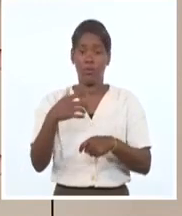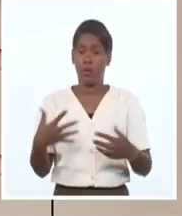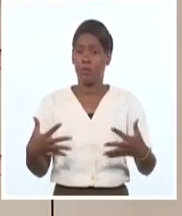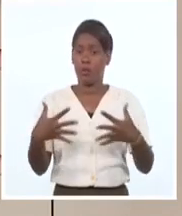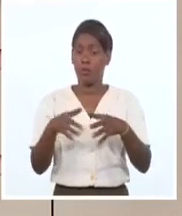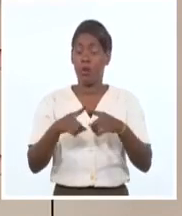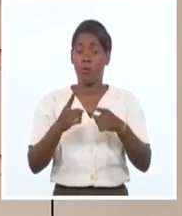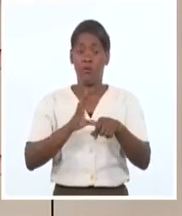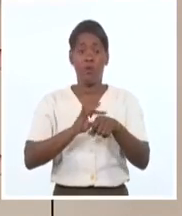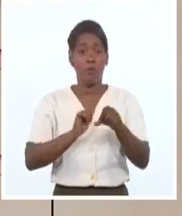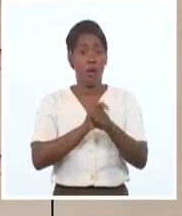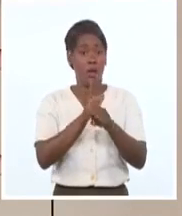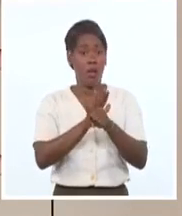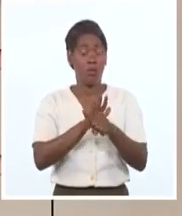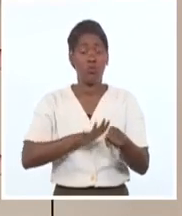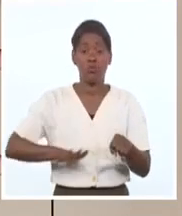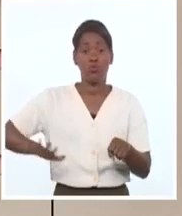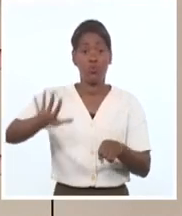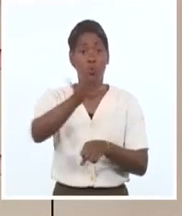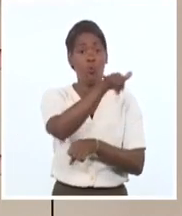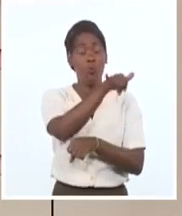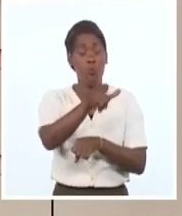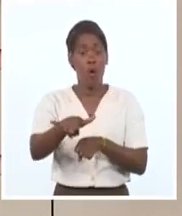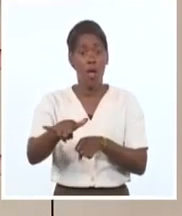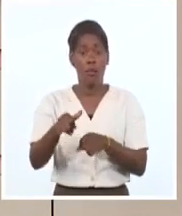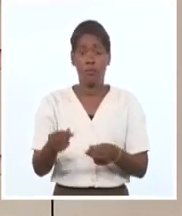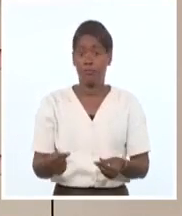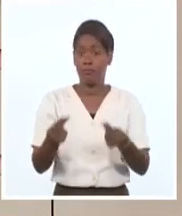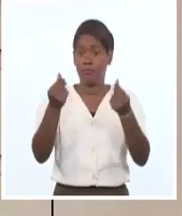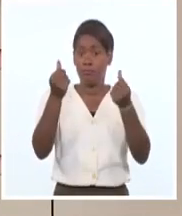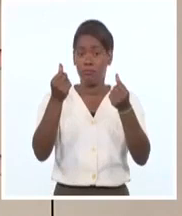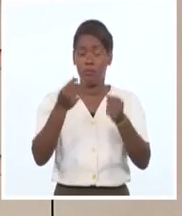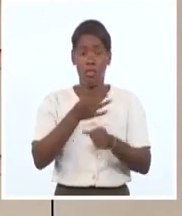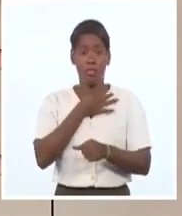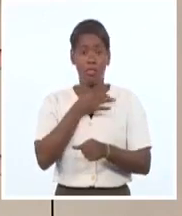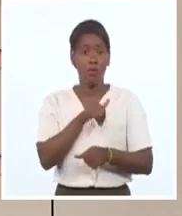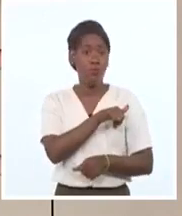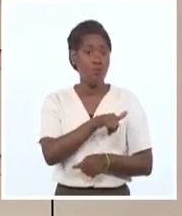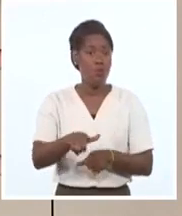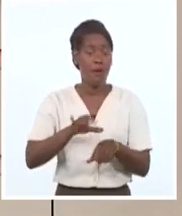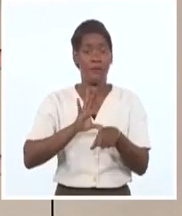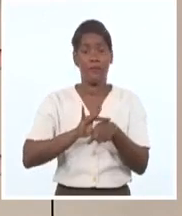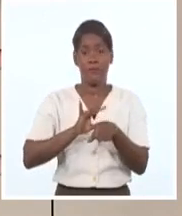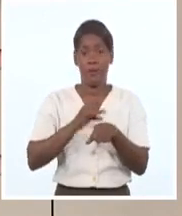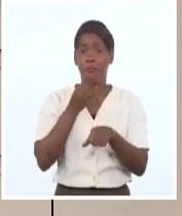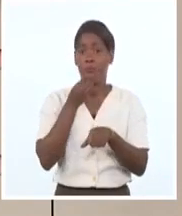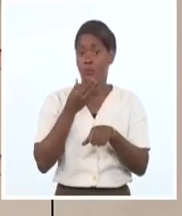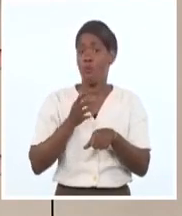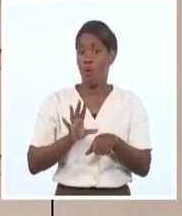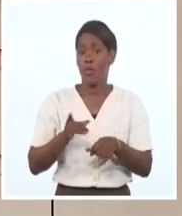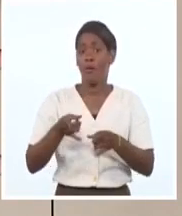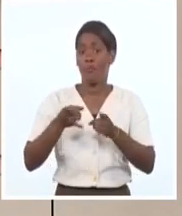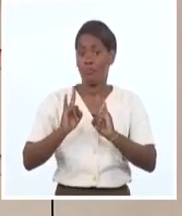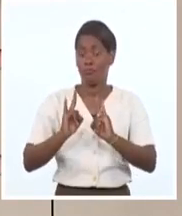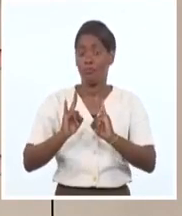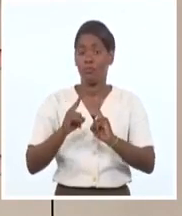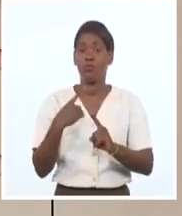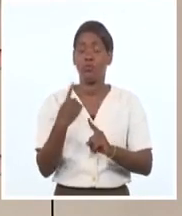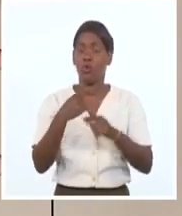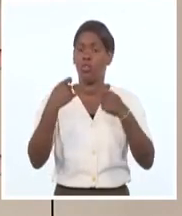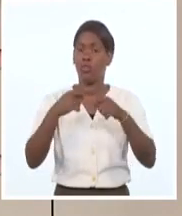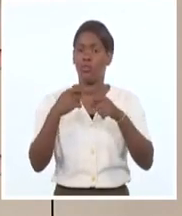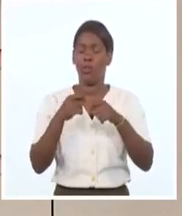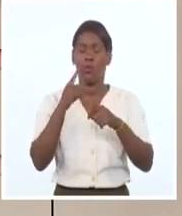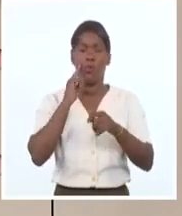pandemia, harán falta también políticas públicas, regulaciones internacionales, transparentar las finanzas y rendir